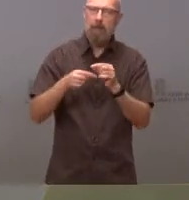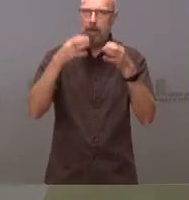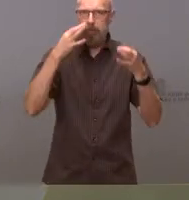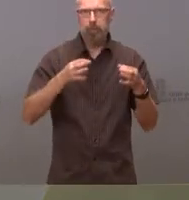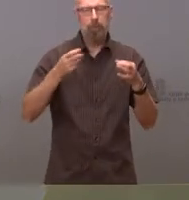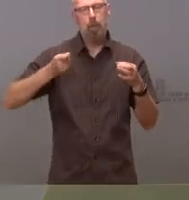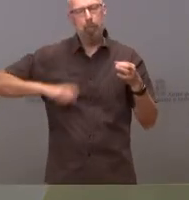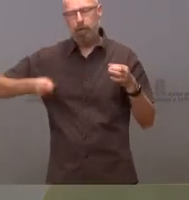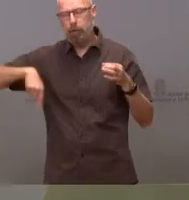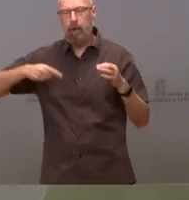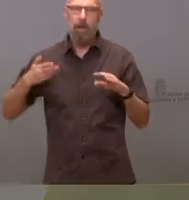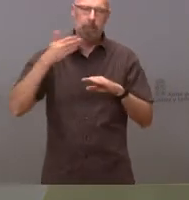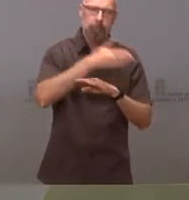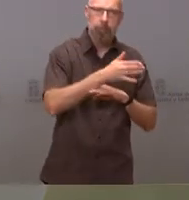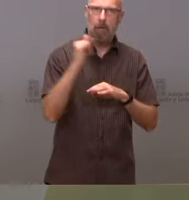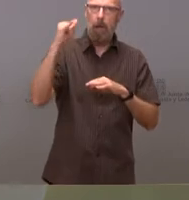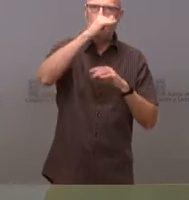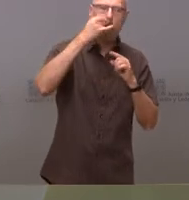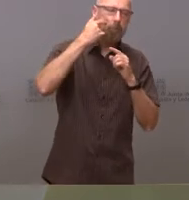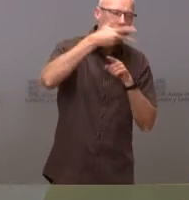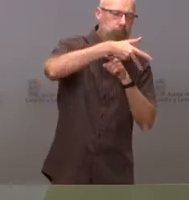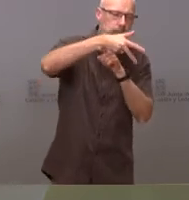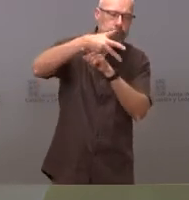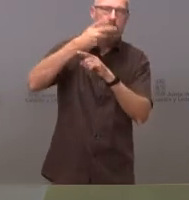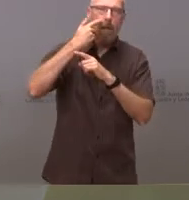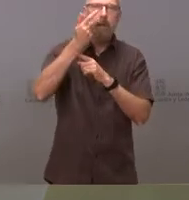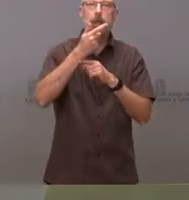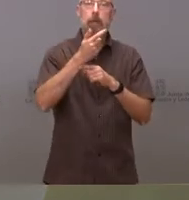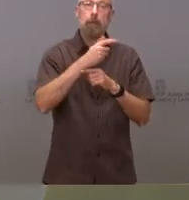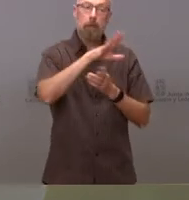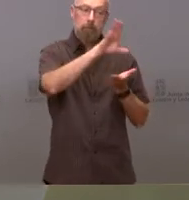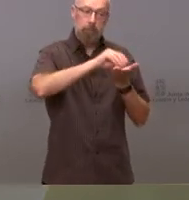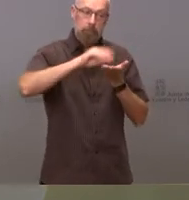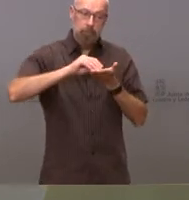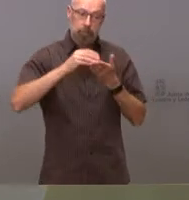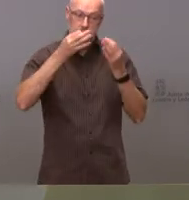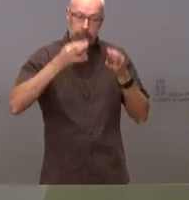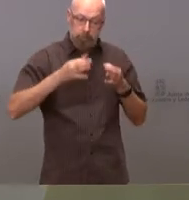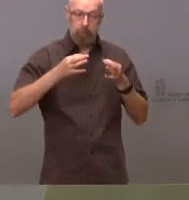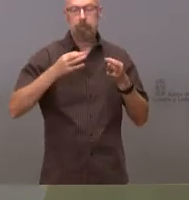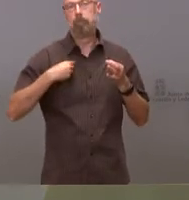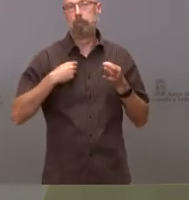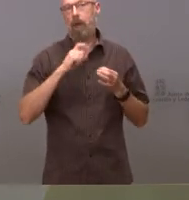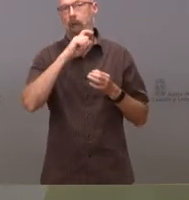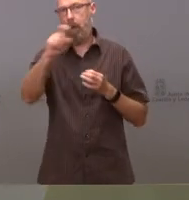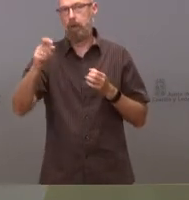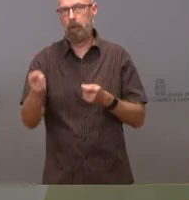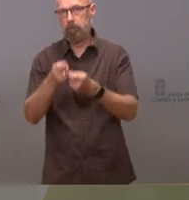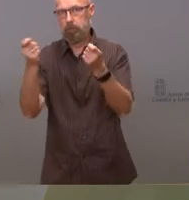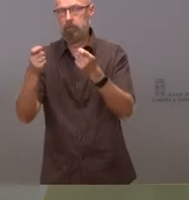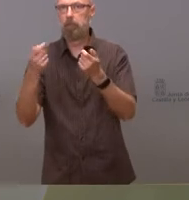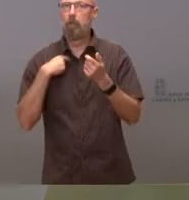de los medios aéreos y de medios técnicos y se dará publicidad en cuanto esté. Lógicamente, una medición que tiene un presupuesto y el presupuesto es esté